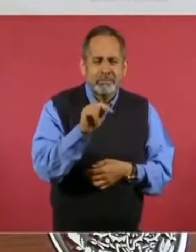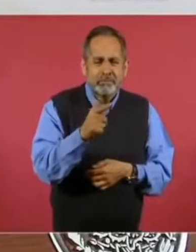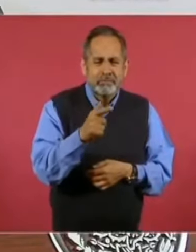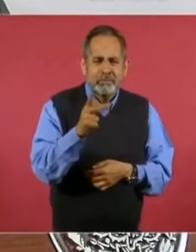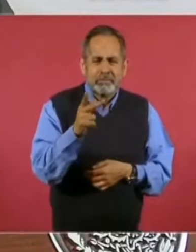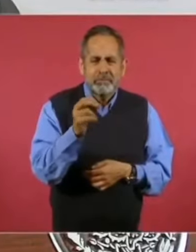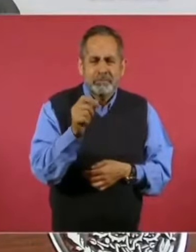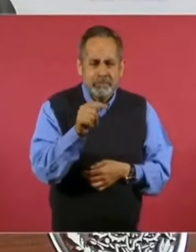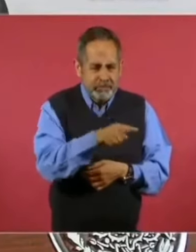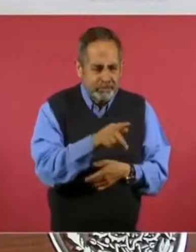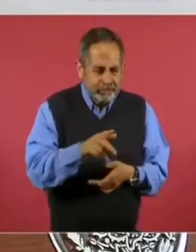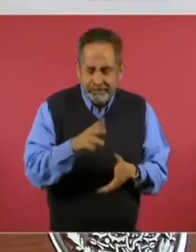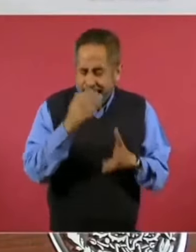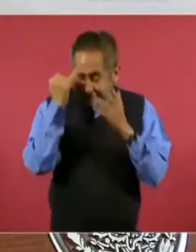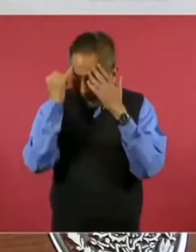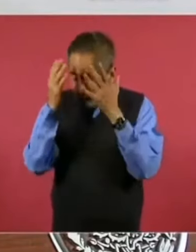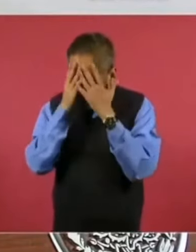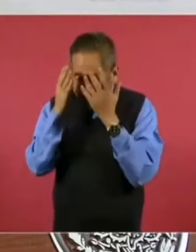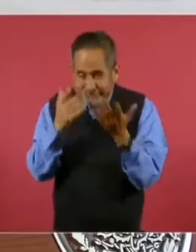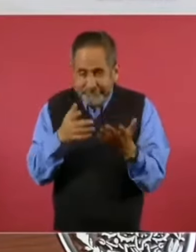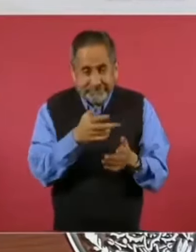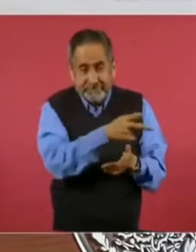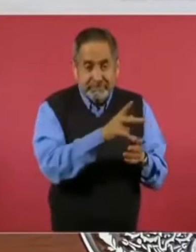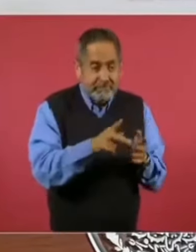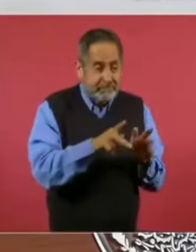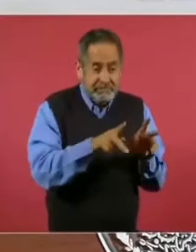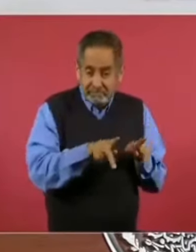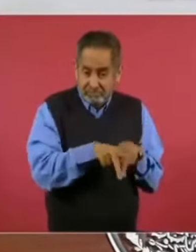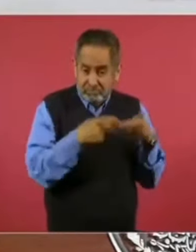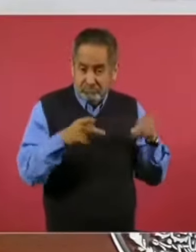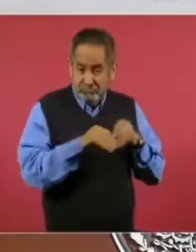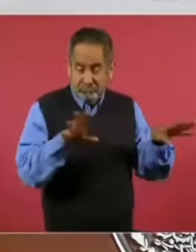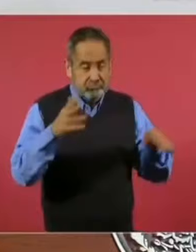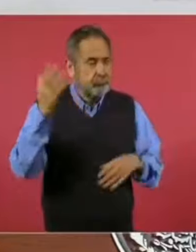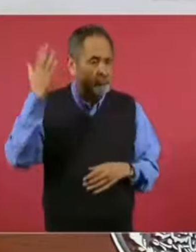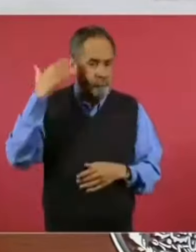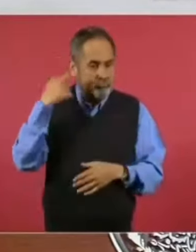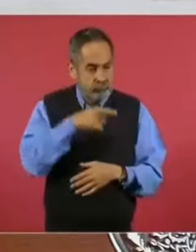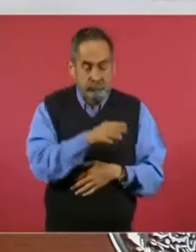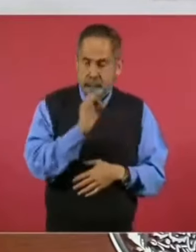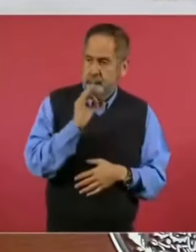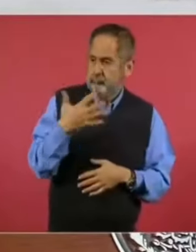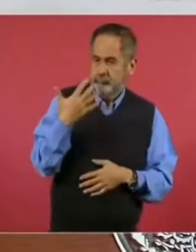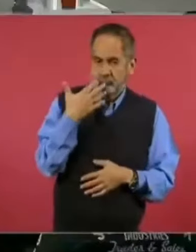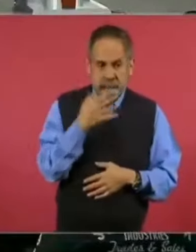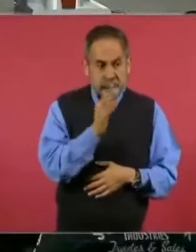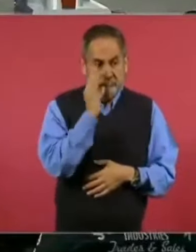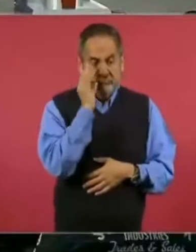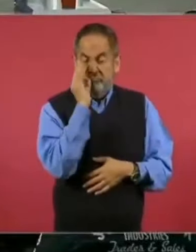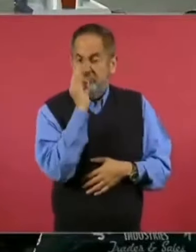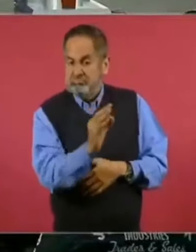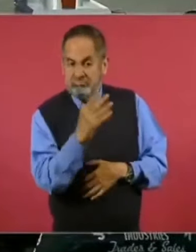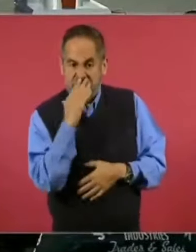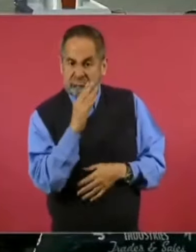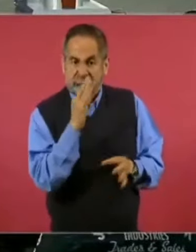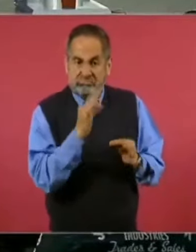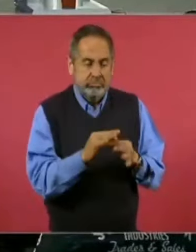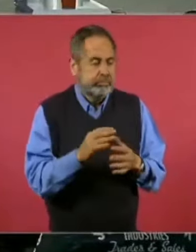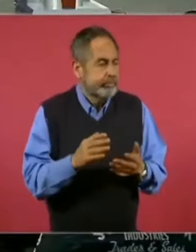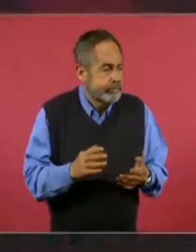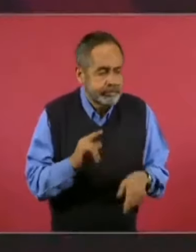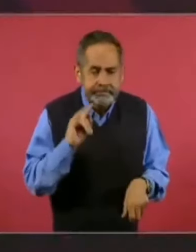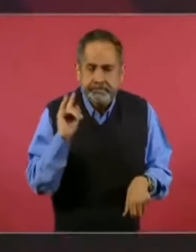Imagínense, periódico que antes era otra cosa… Bueno,